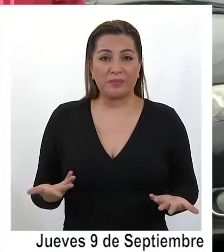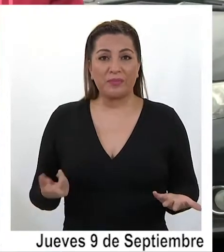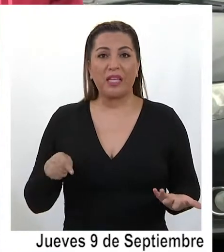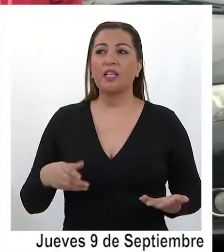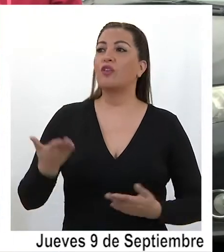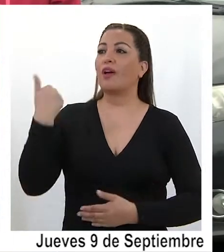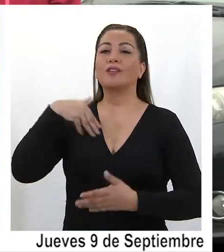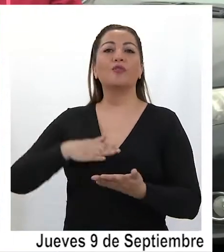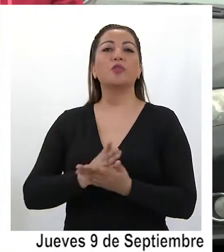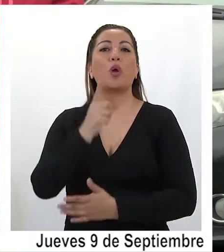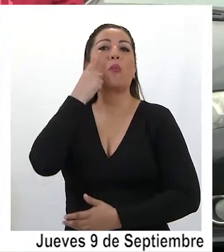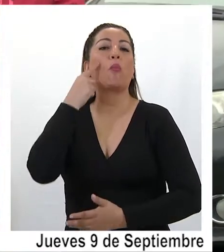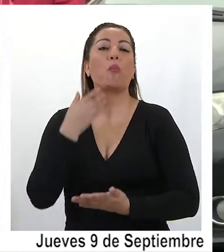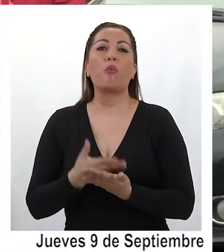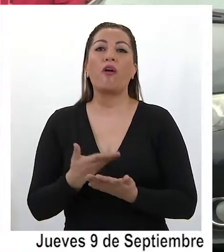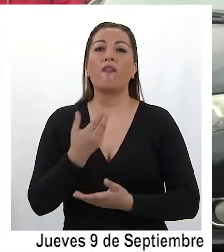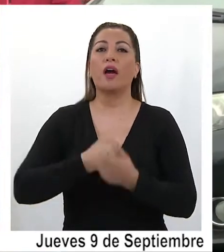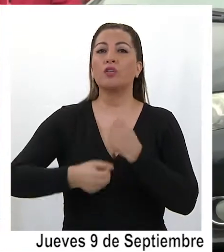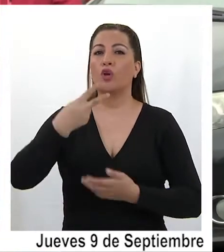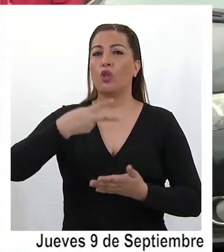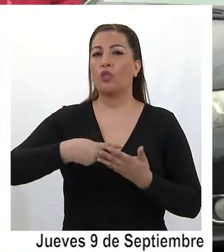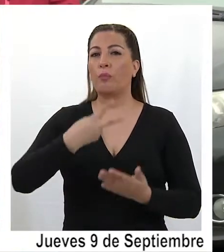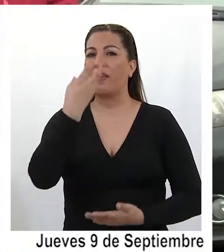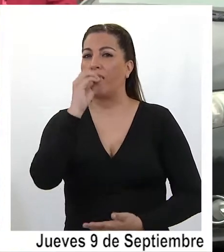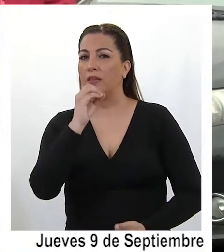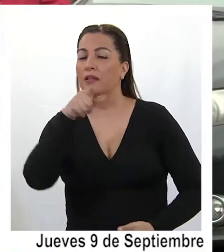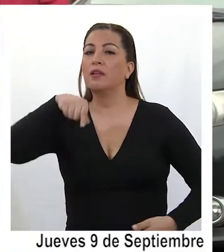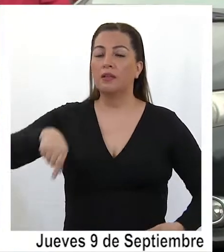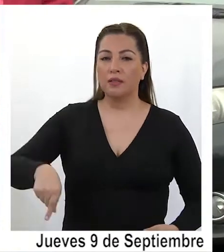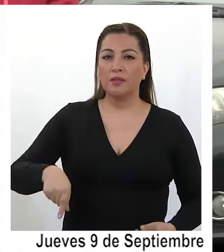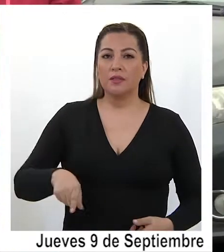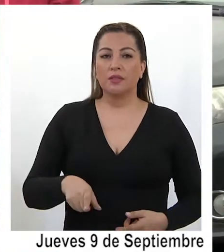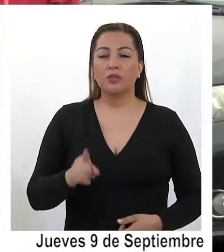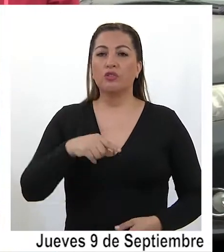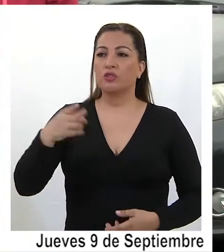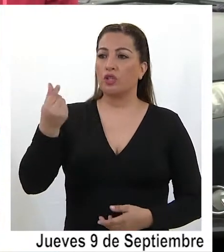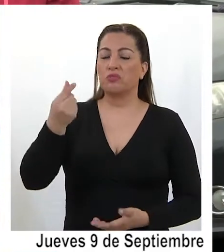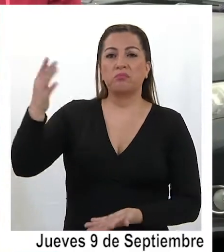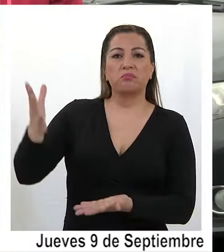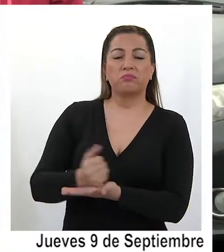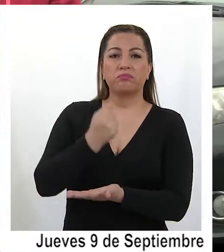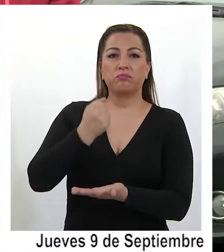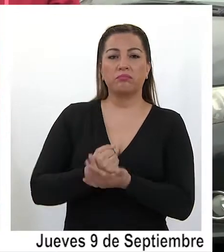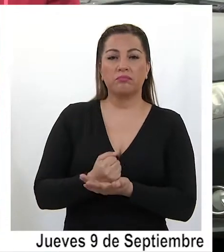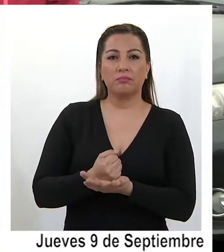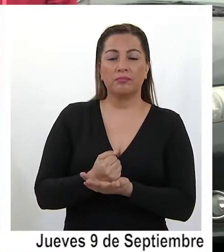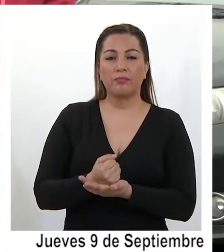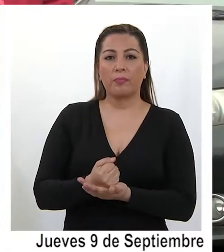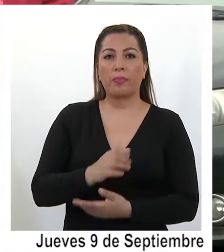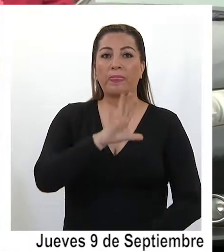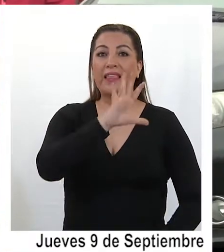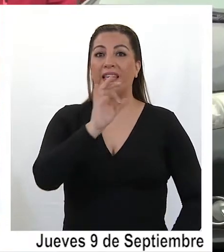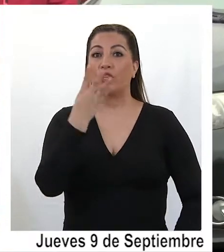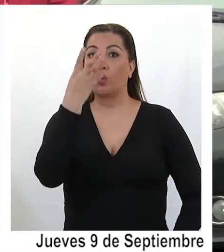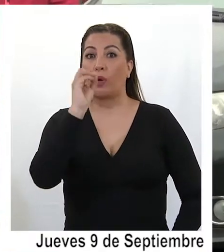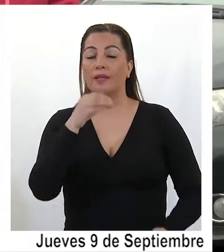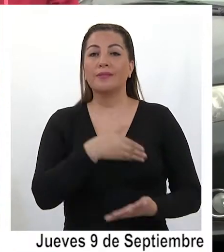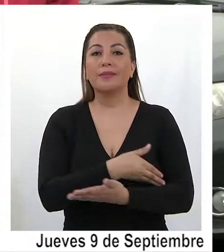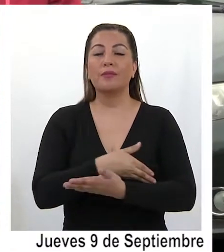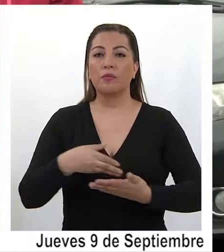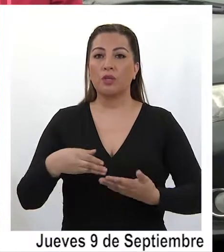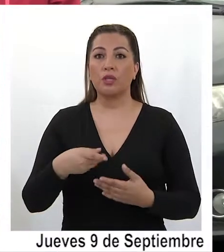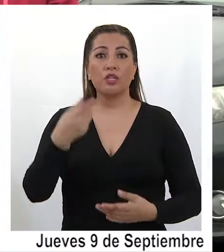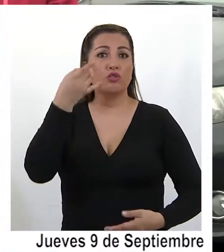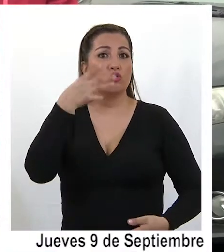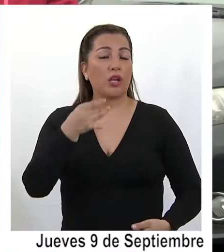esto partió con un plan piloto el año 2020, en la cual recaudamos del orden de los 540 millones de